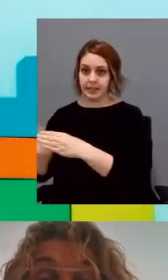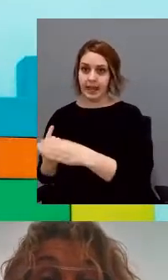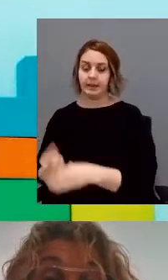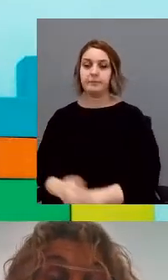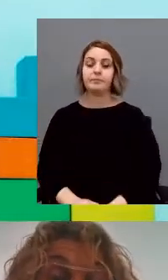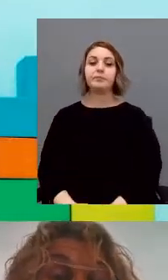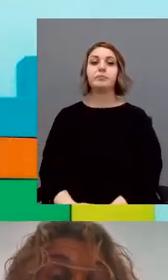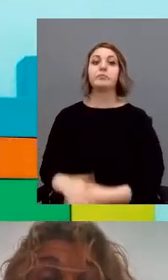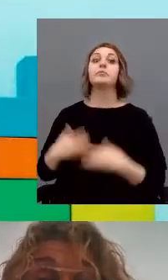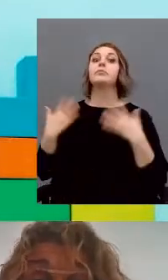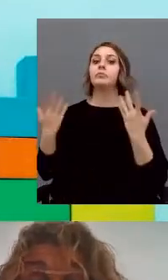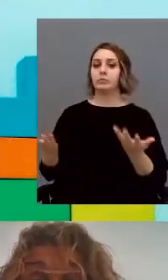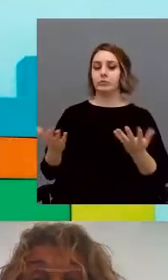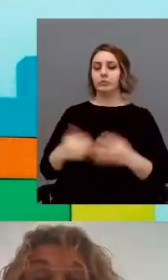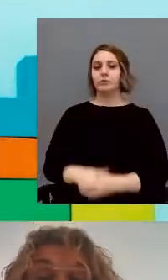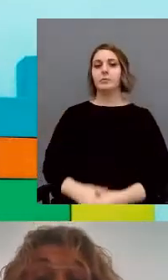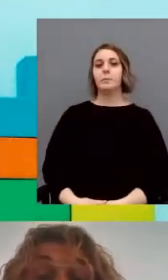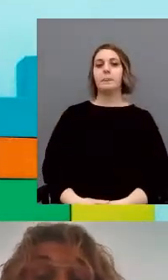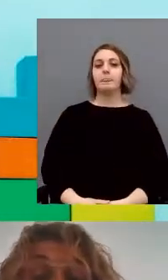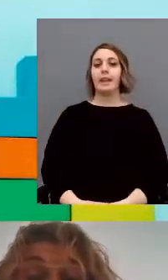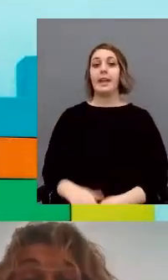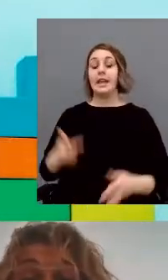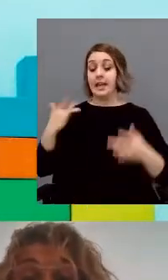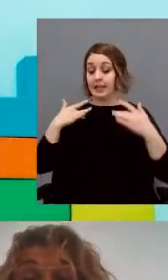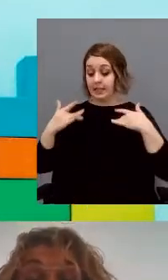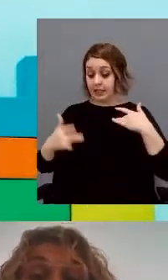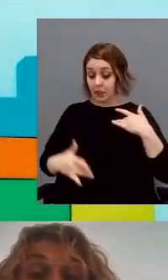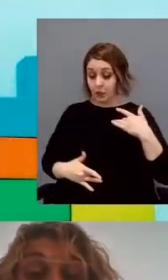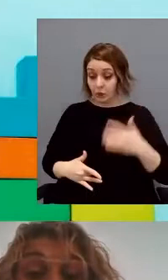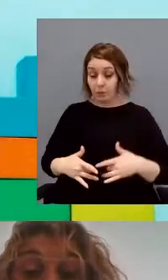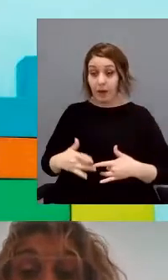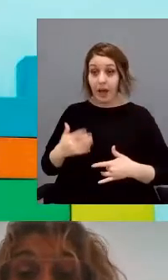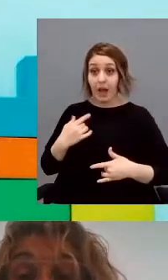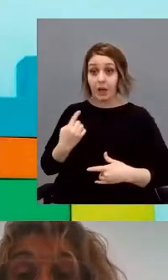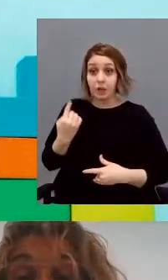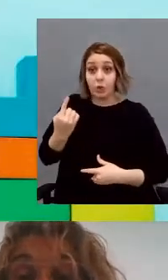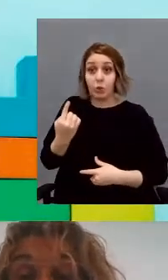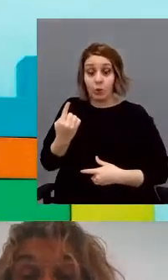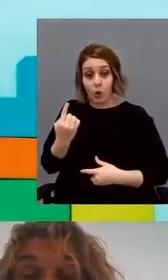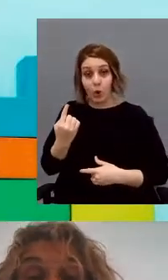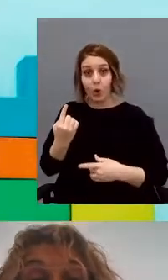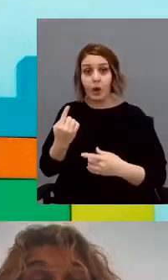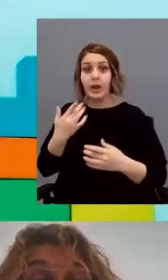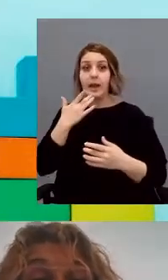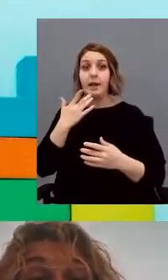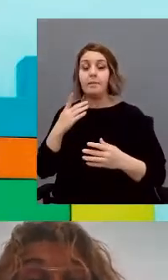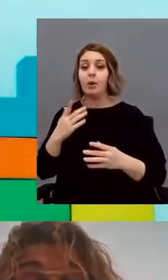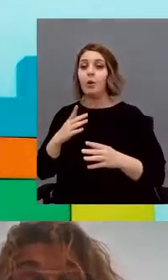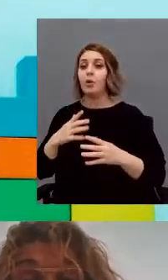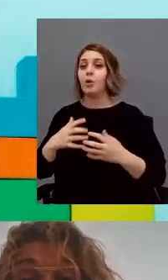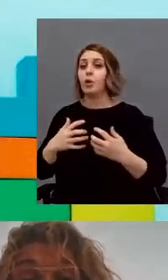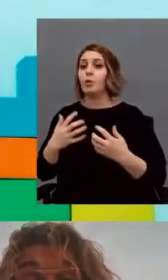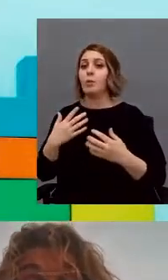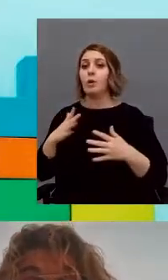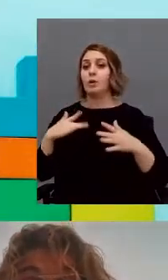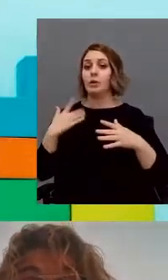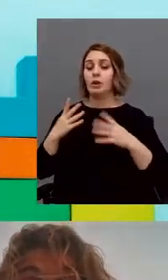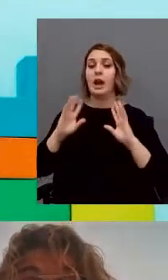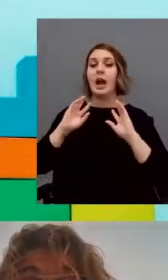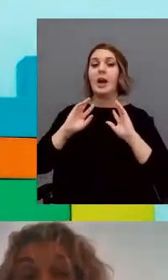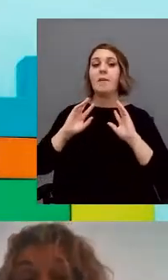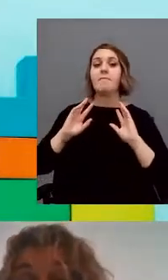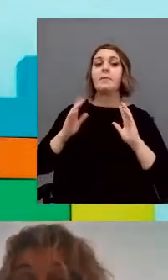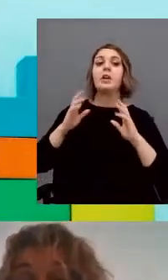Entonces, uno de los síntomas nucleares del TEA es la alteración socioemocional, un déficit específico en el